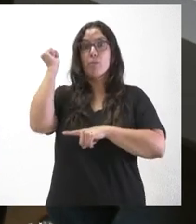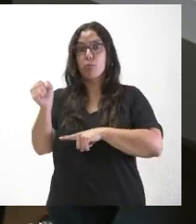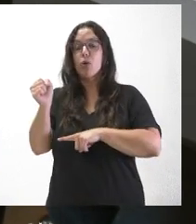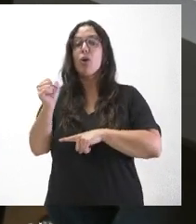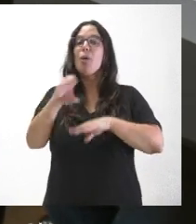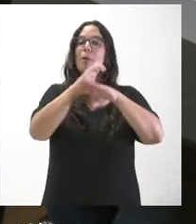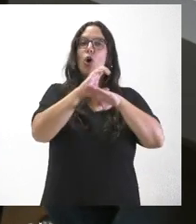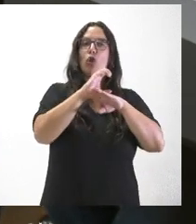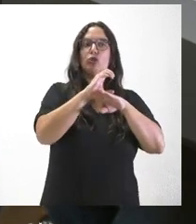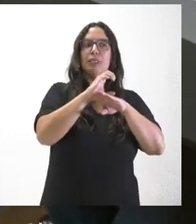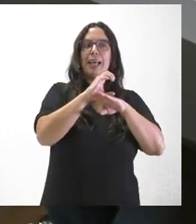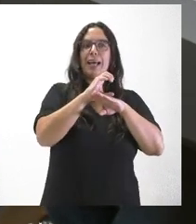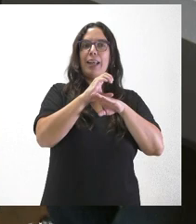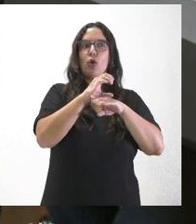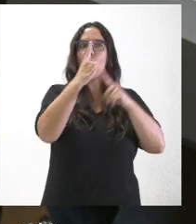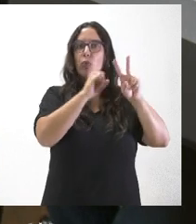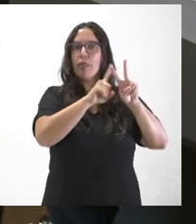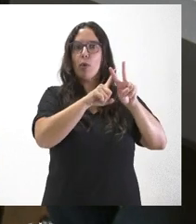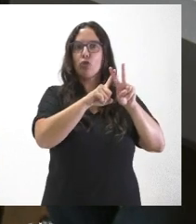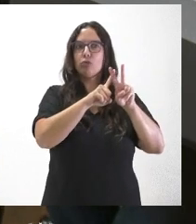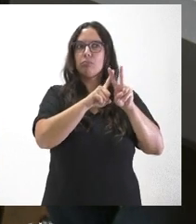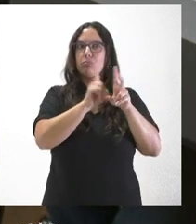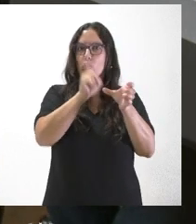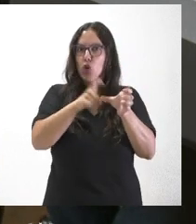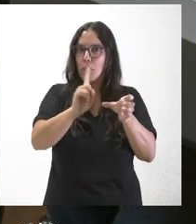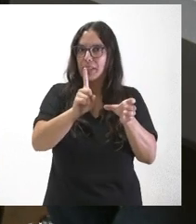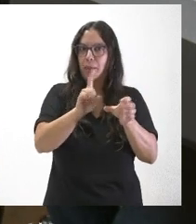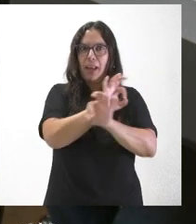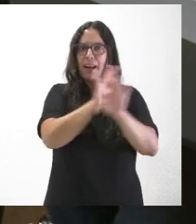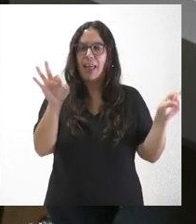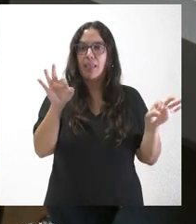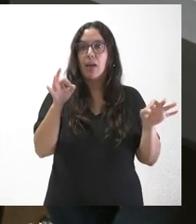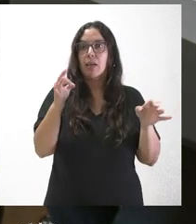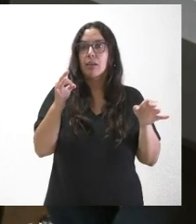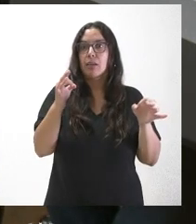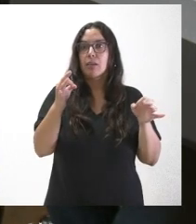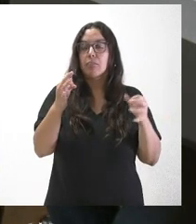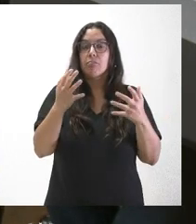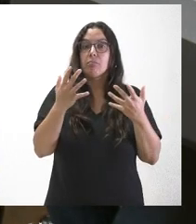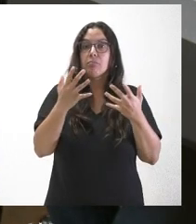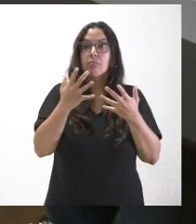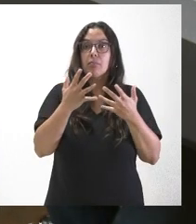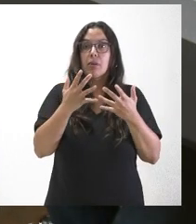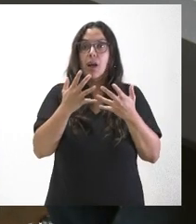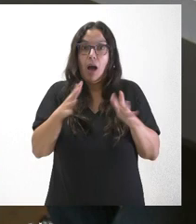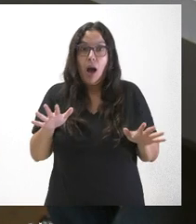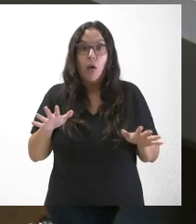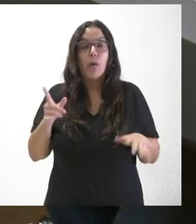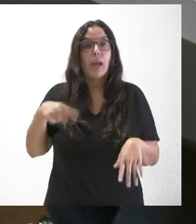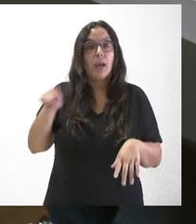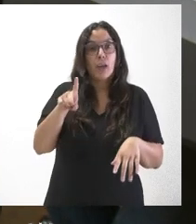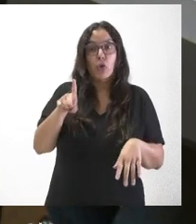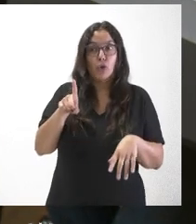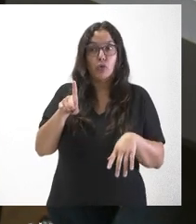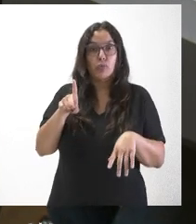su socio, de Vox, a pesar de que al menos tres de ellos tenían las agendas institucionales